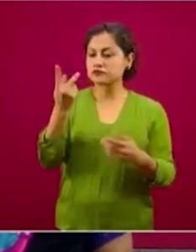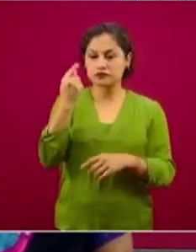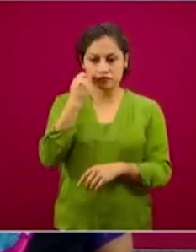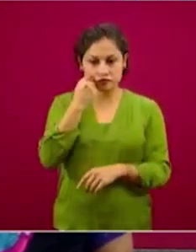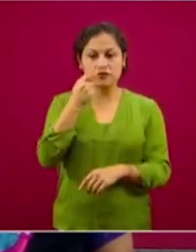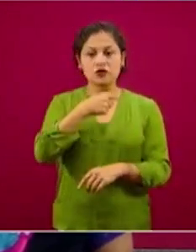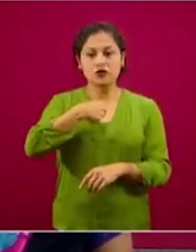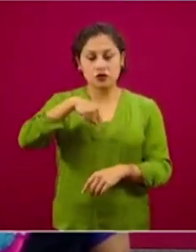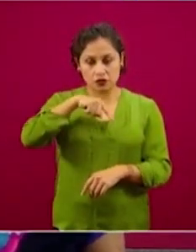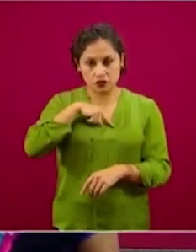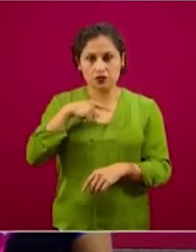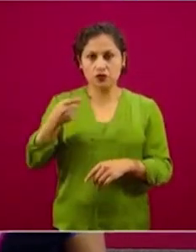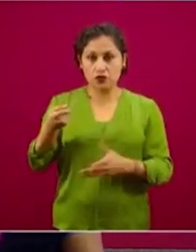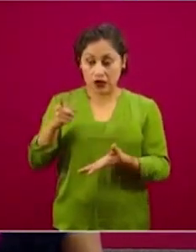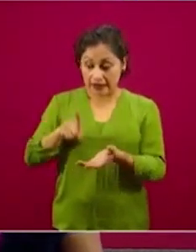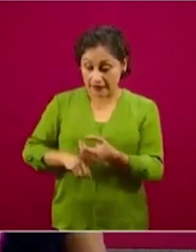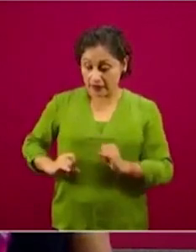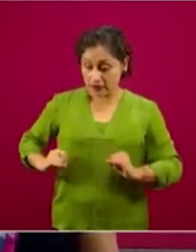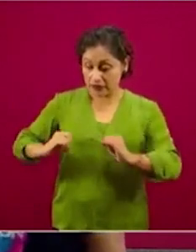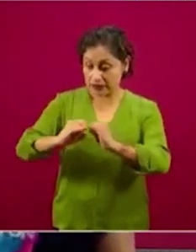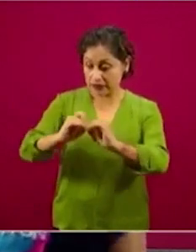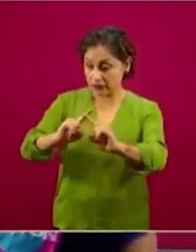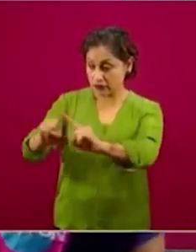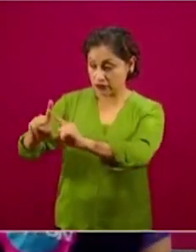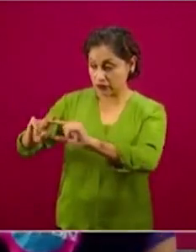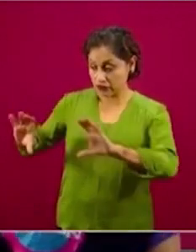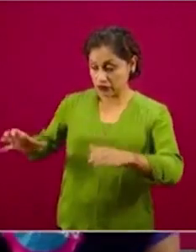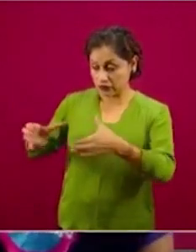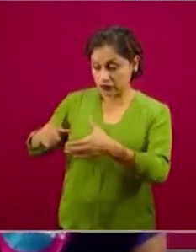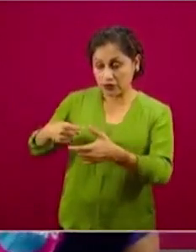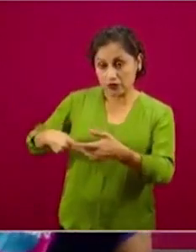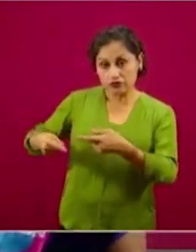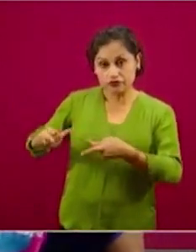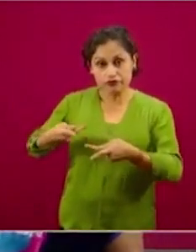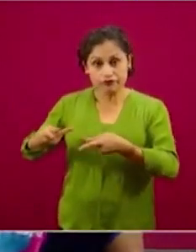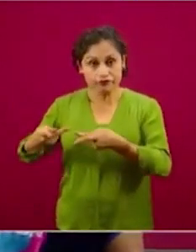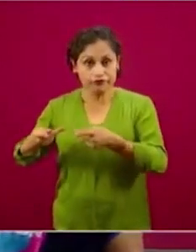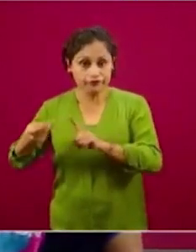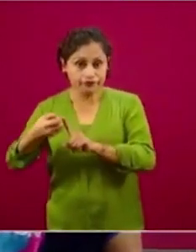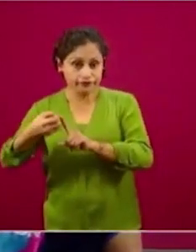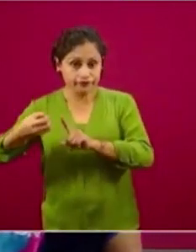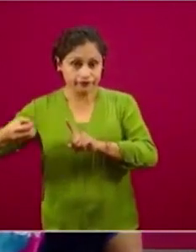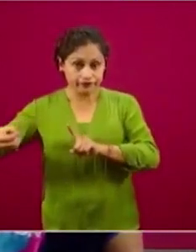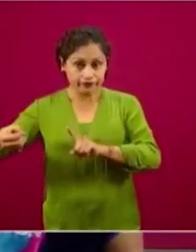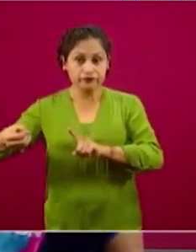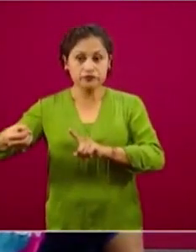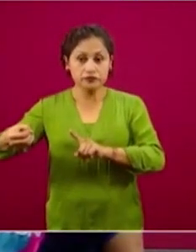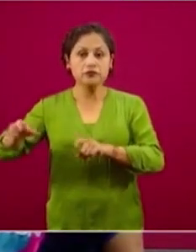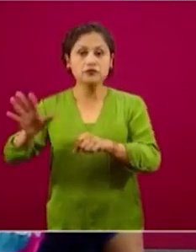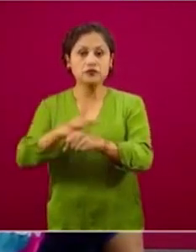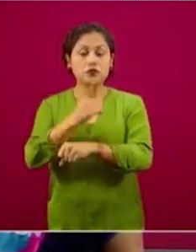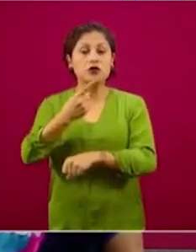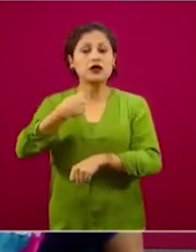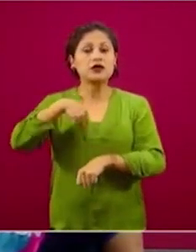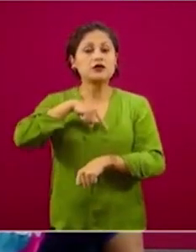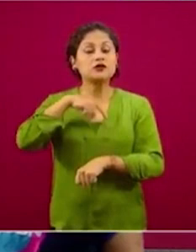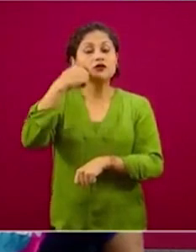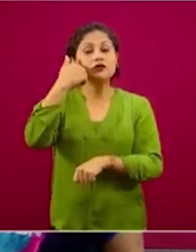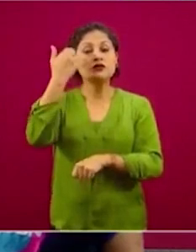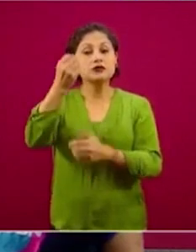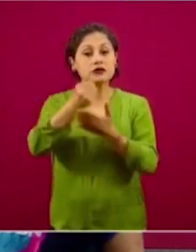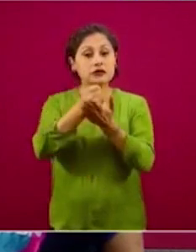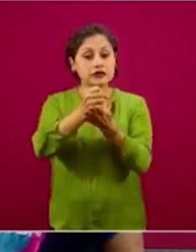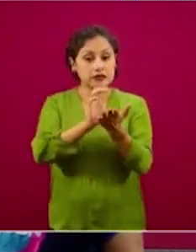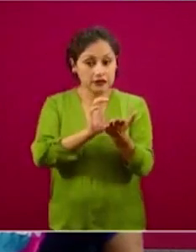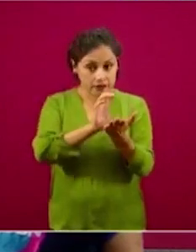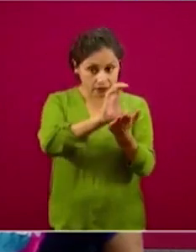coordinación de las instituciones, pero también con algo más, con la confianza de la gente, porque nosotros confiamos en ellos, en que van a